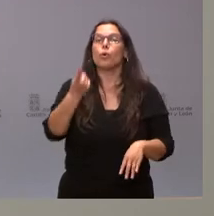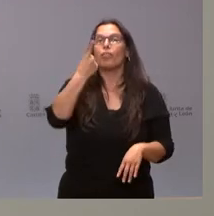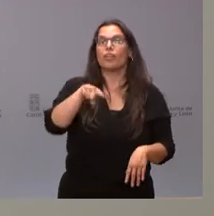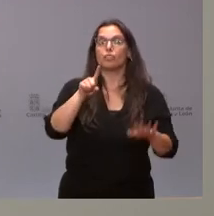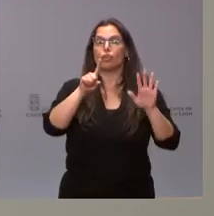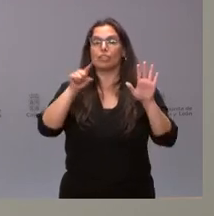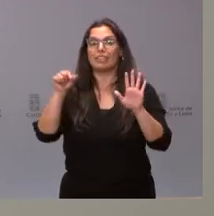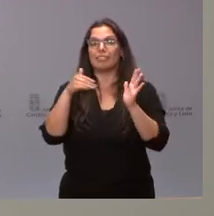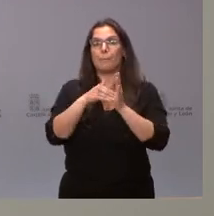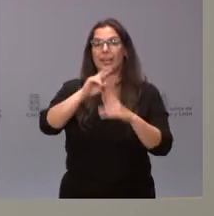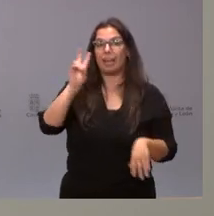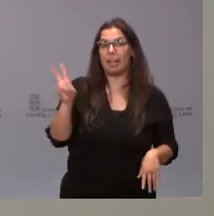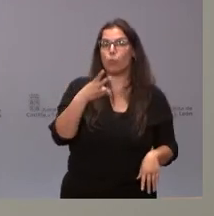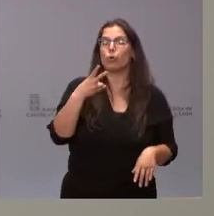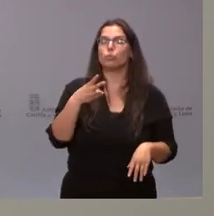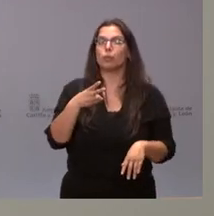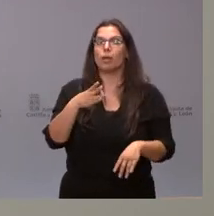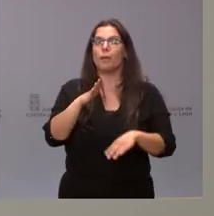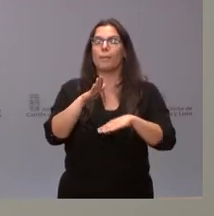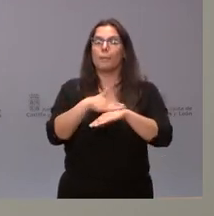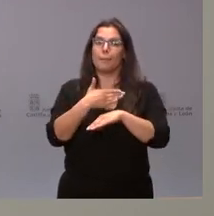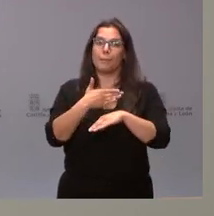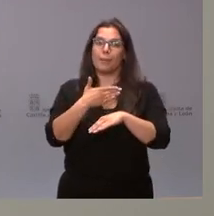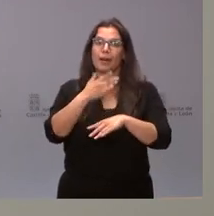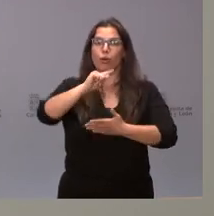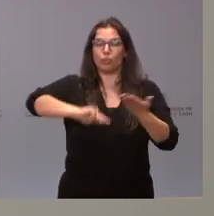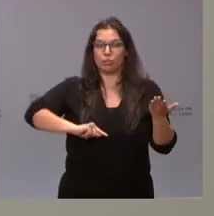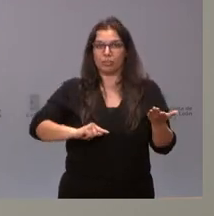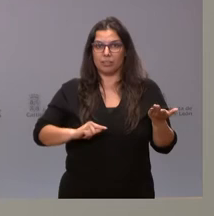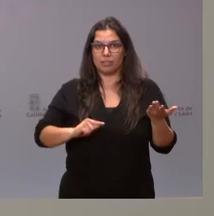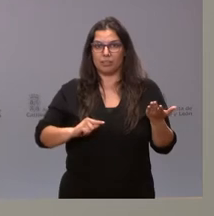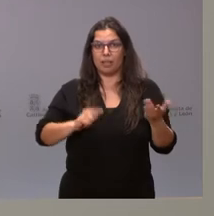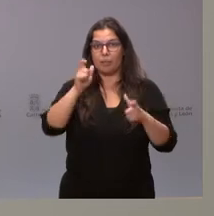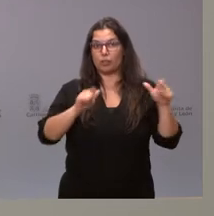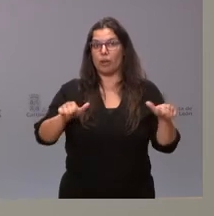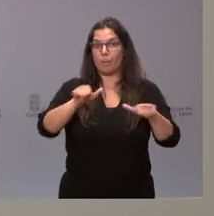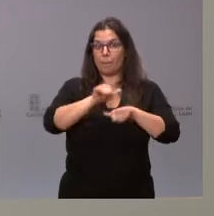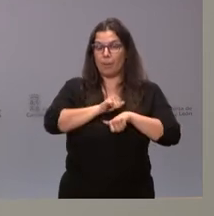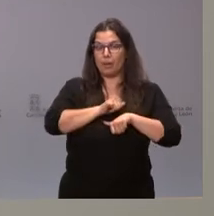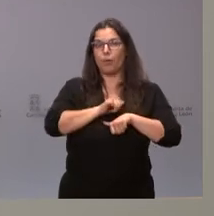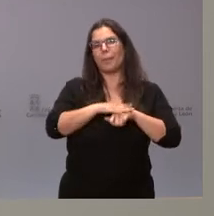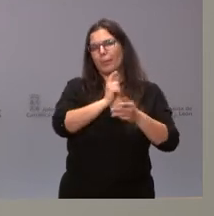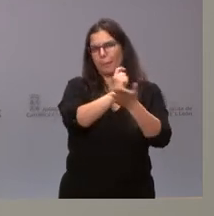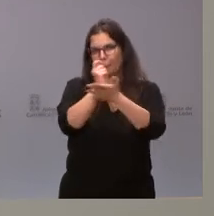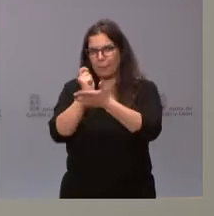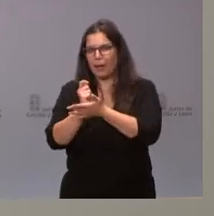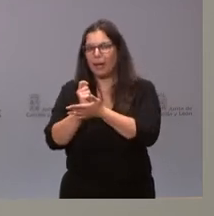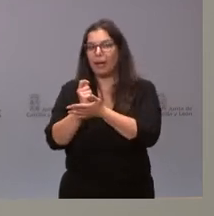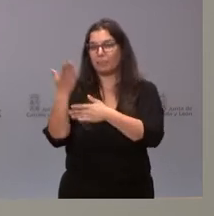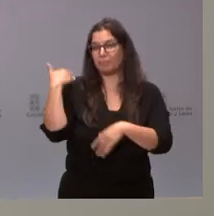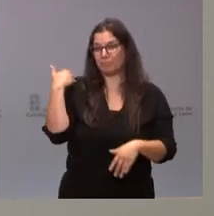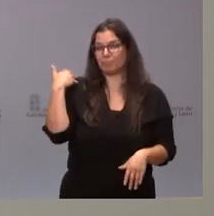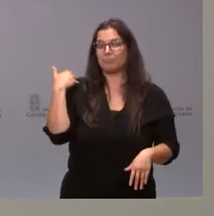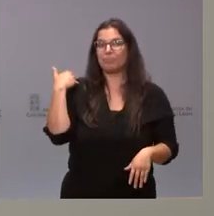para contratación de desempleados, en este caso, es para el pago de lo que en su momento